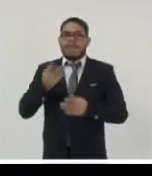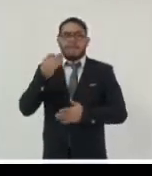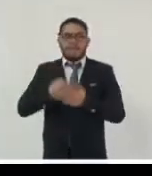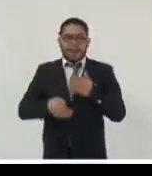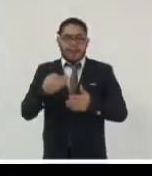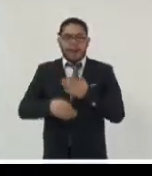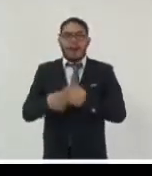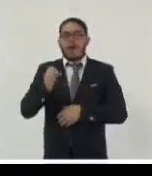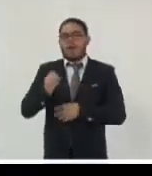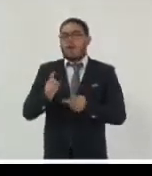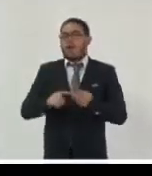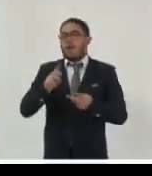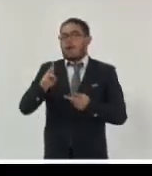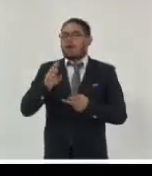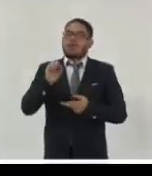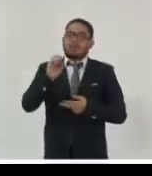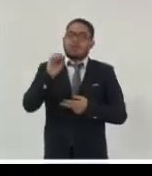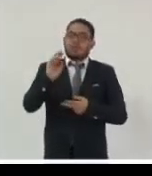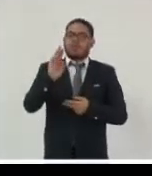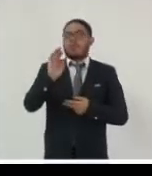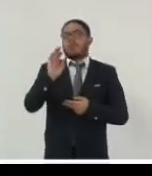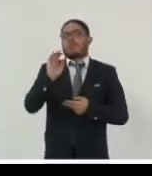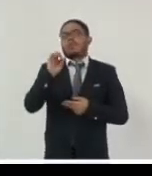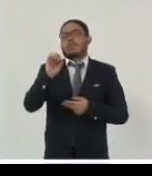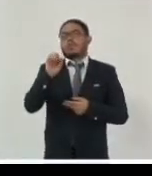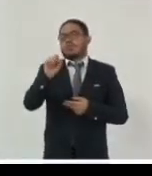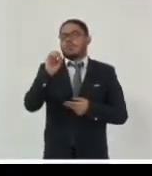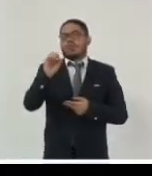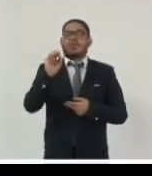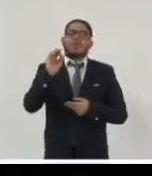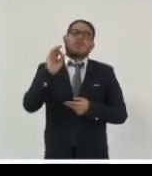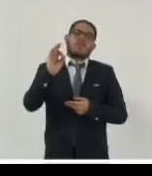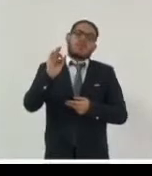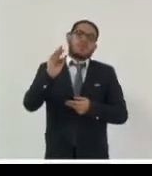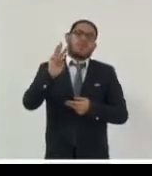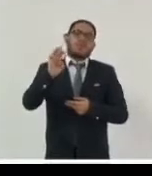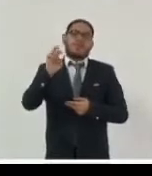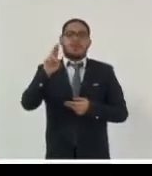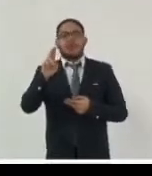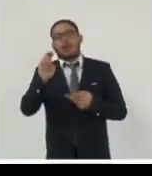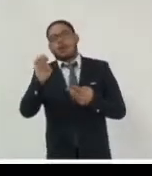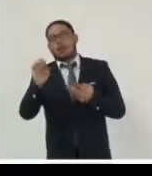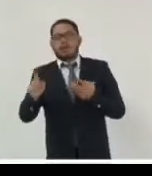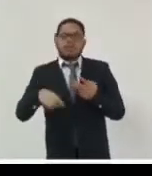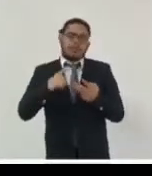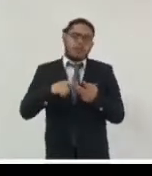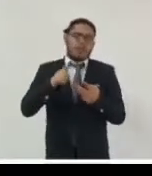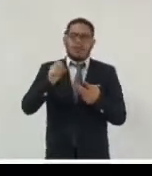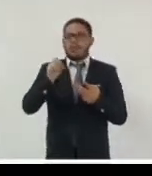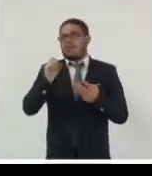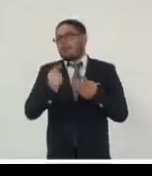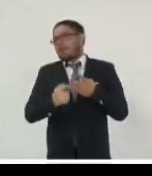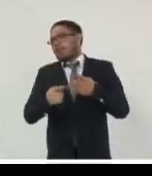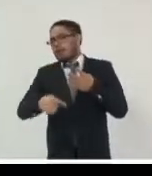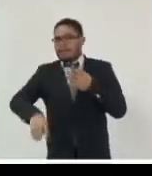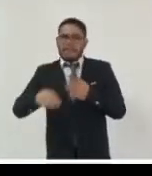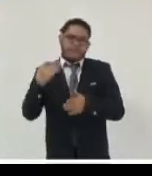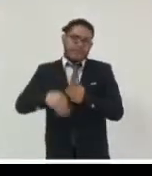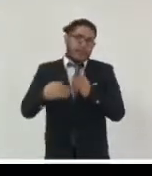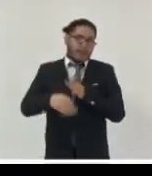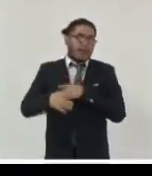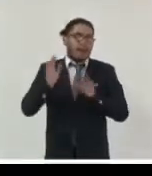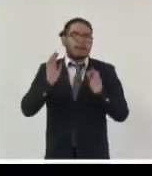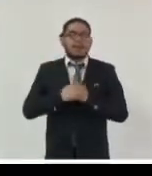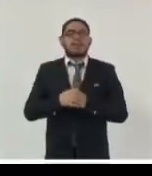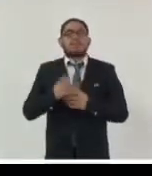guarda pdf etc etc bueno va a hablar después el colega el amigo